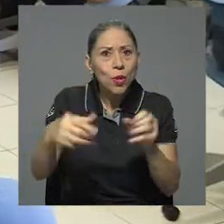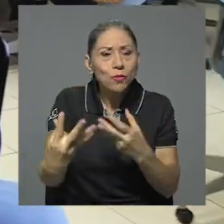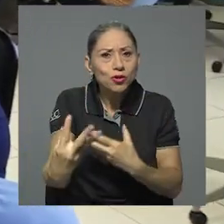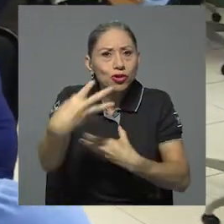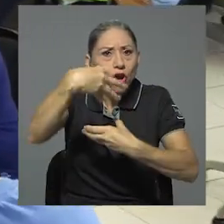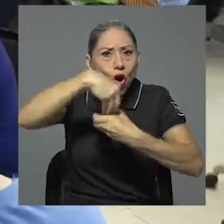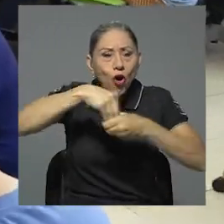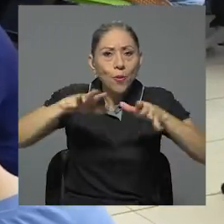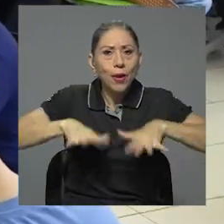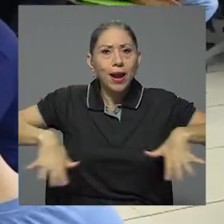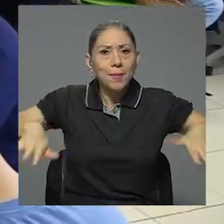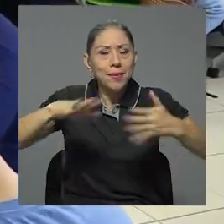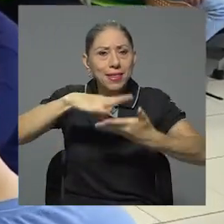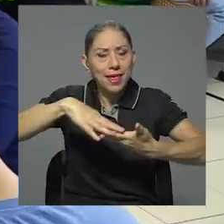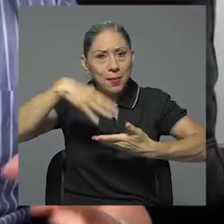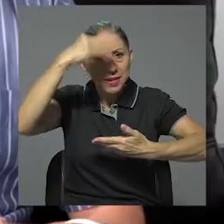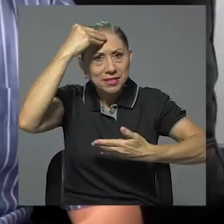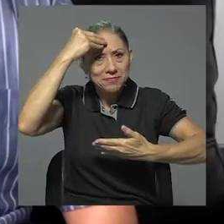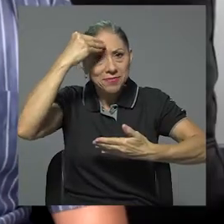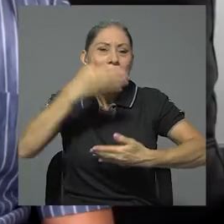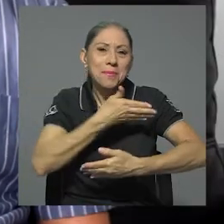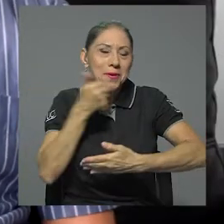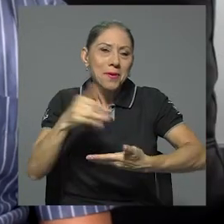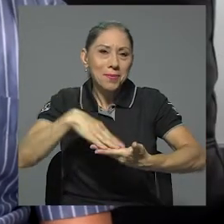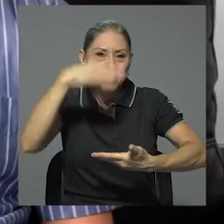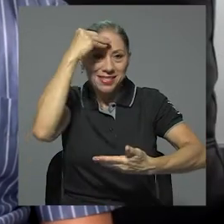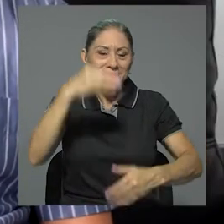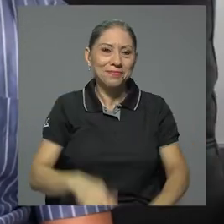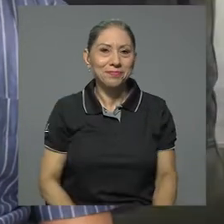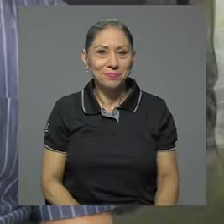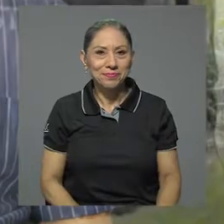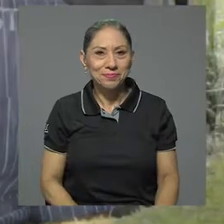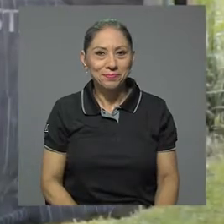de aprendizaje, entonces habrá mejor aprendizaje.